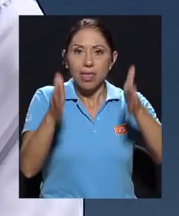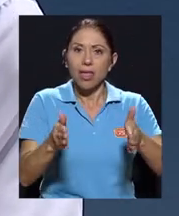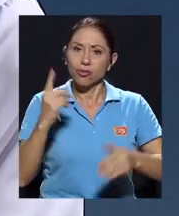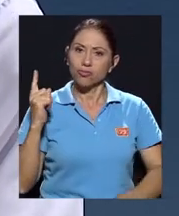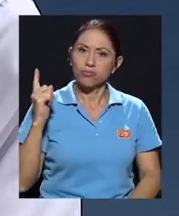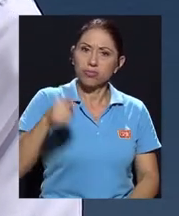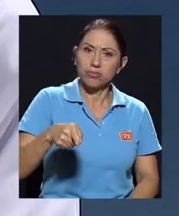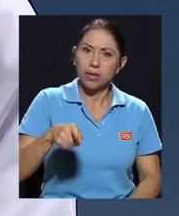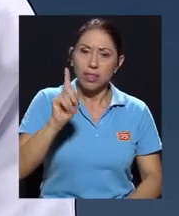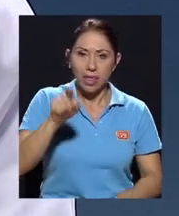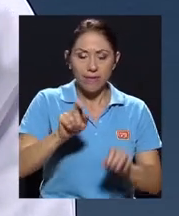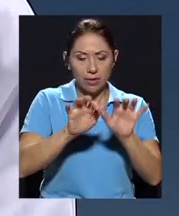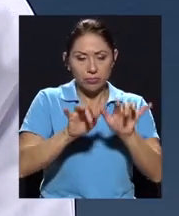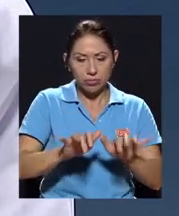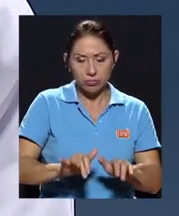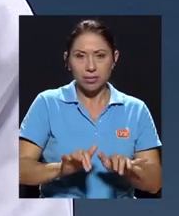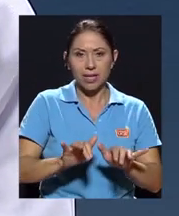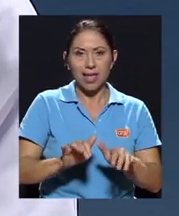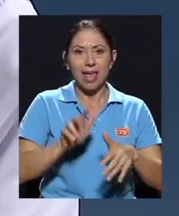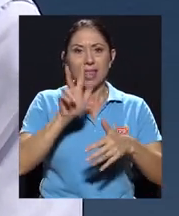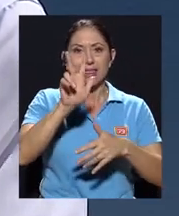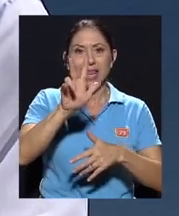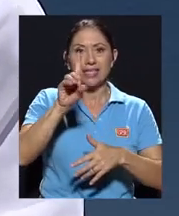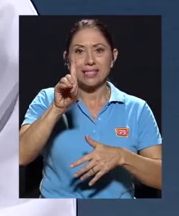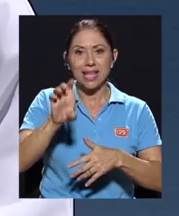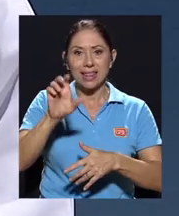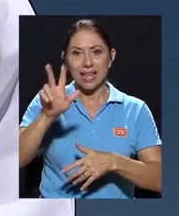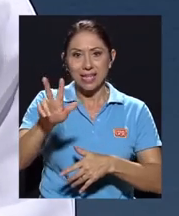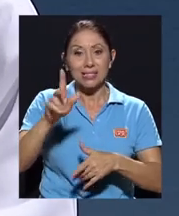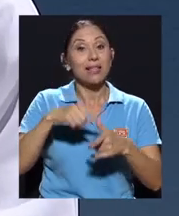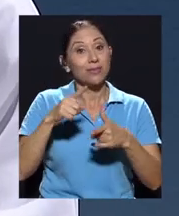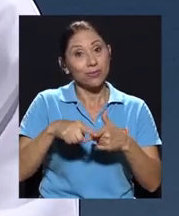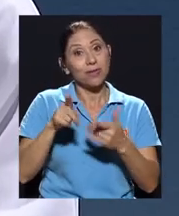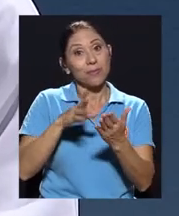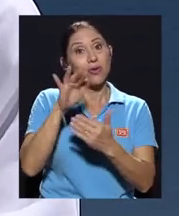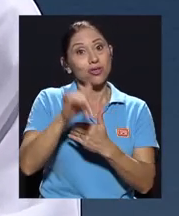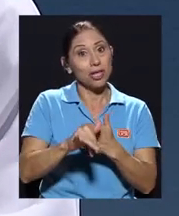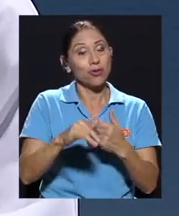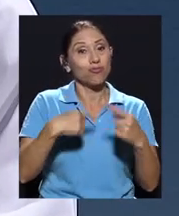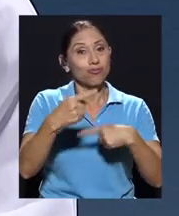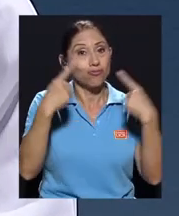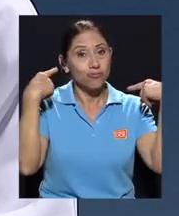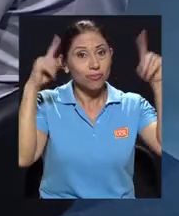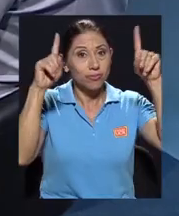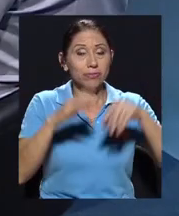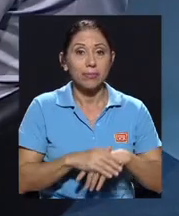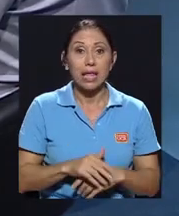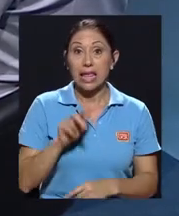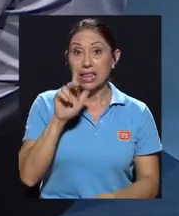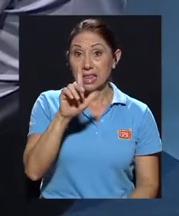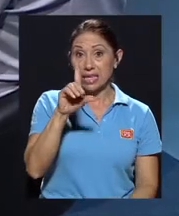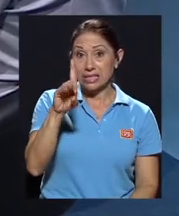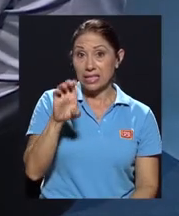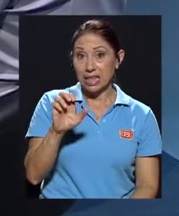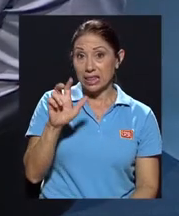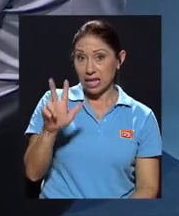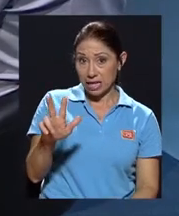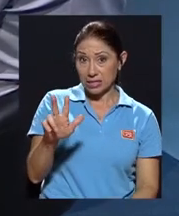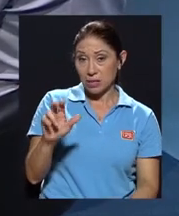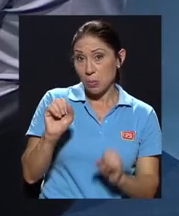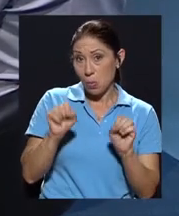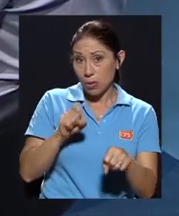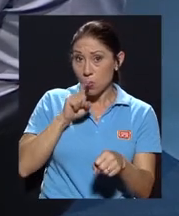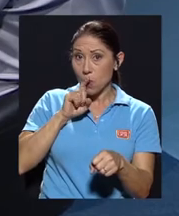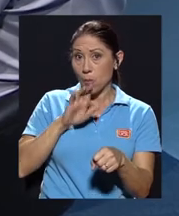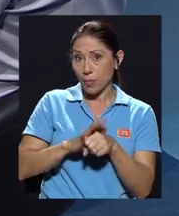transparencia, que presenten su 3D3, en esa medida el proyecto va a ser exitoso. ¿Podemos tener un compromiso de parte de 3D3 después de que se haga la